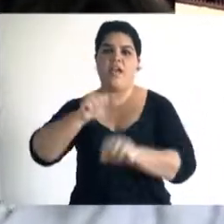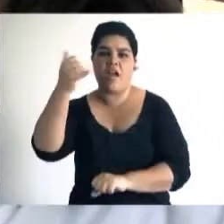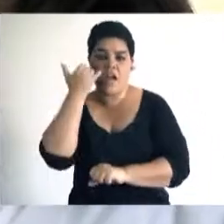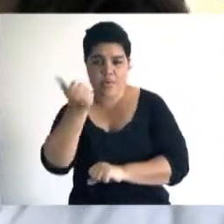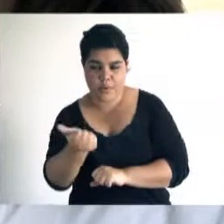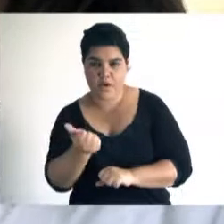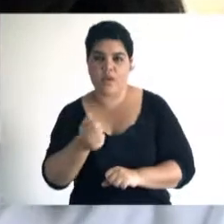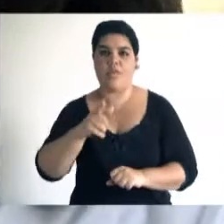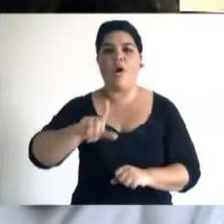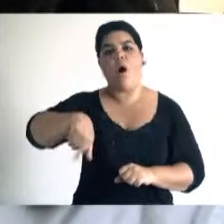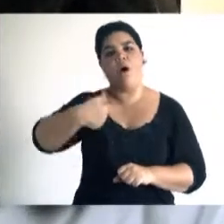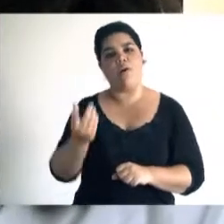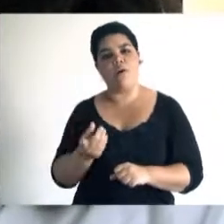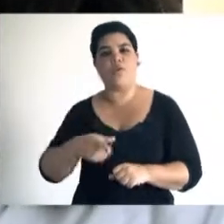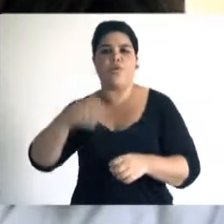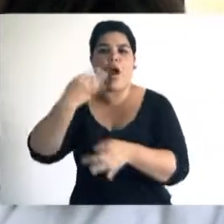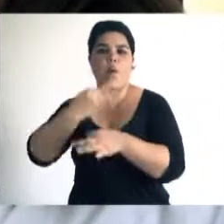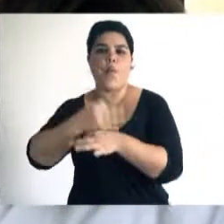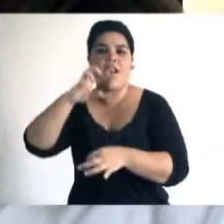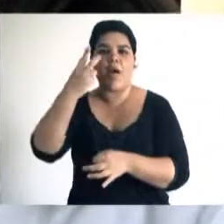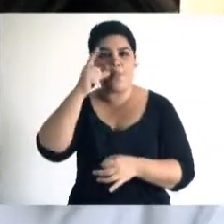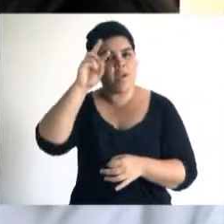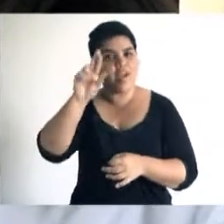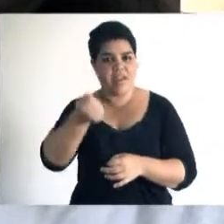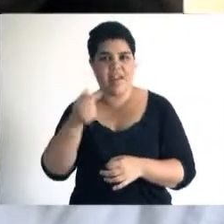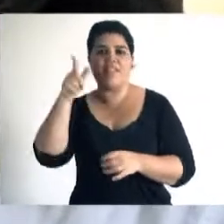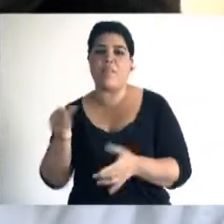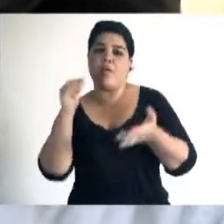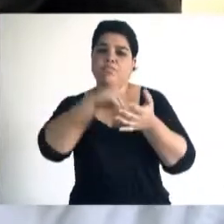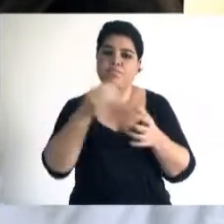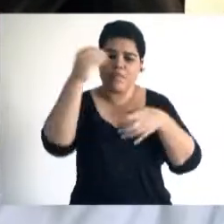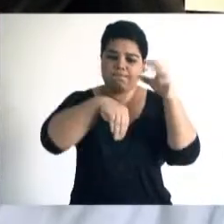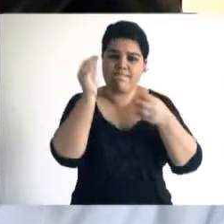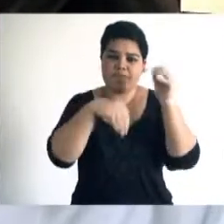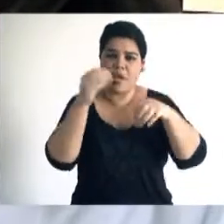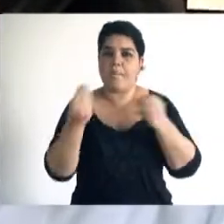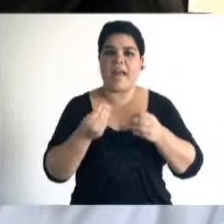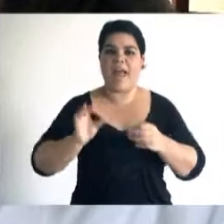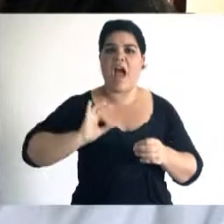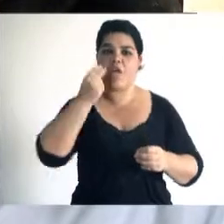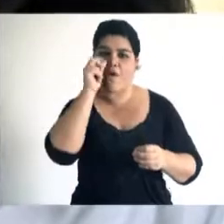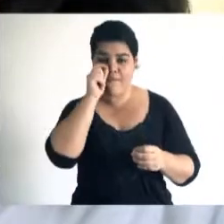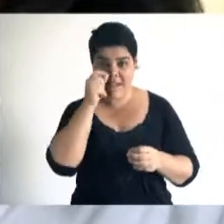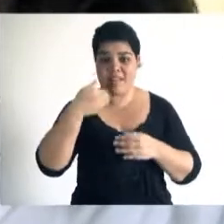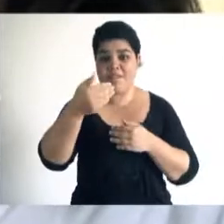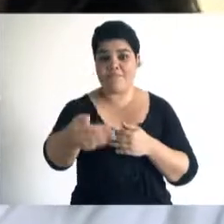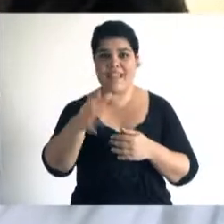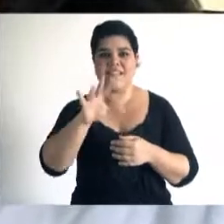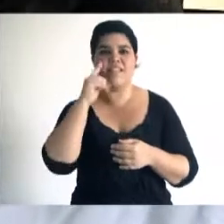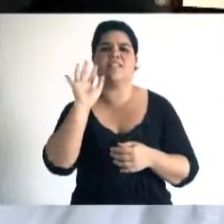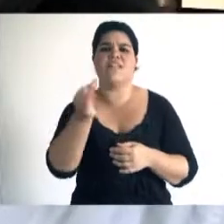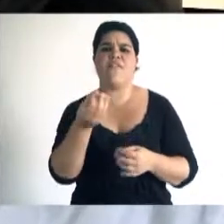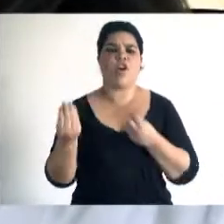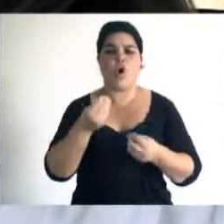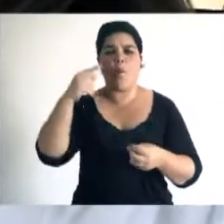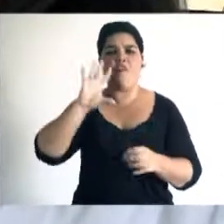graduados, personal de la Escármen Berarenas, para que en 20 años las generaciones futuras sepan cómo vivíamos hoy